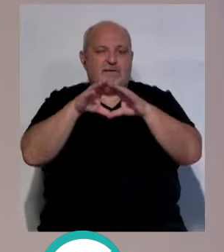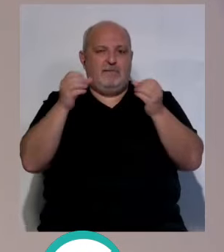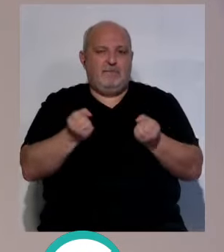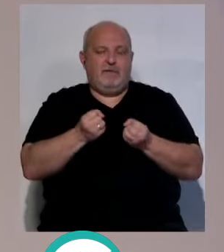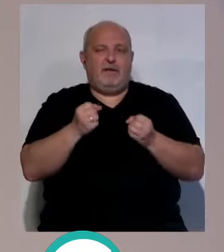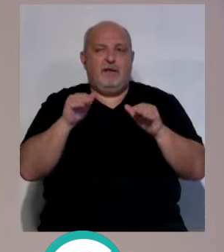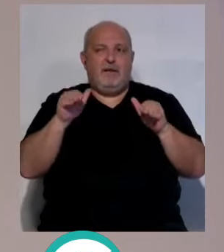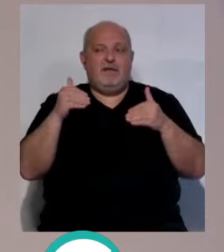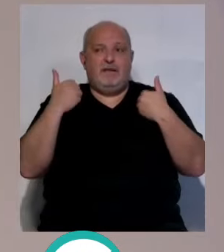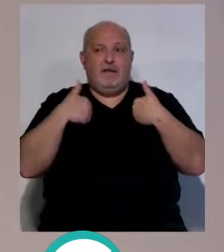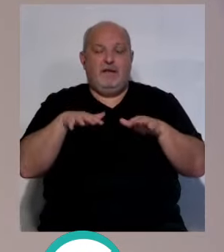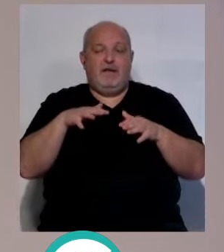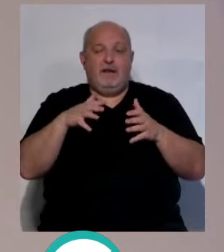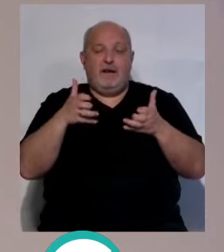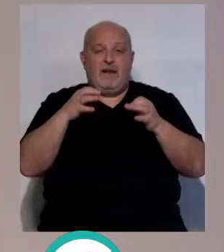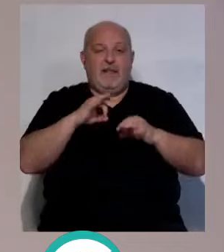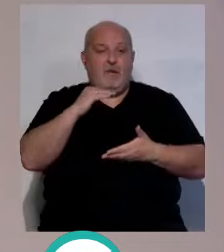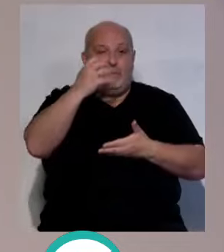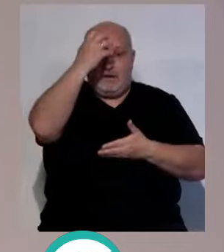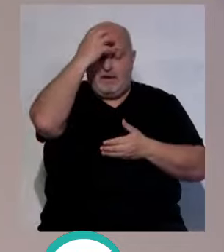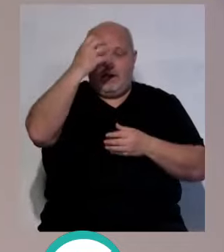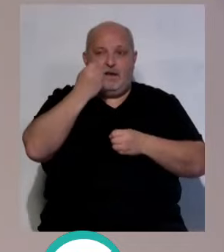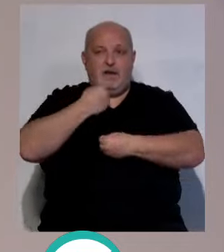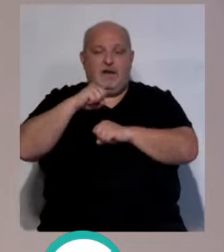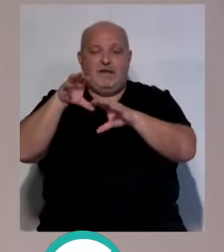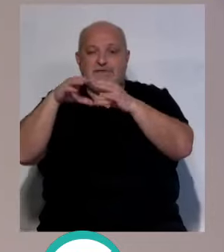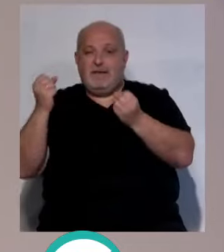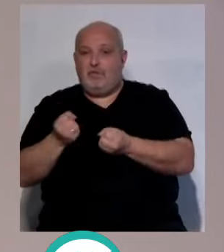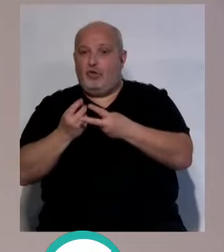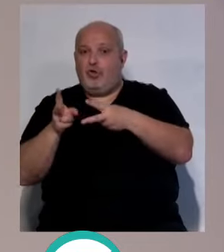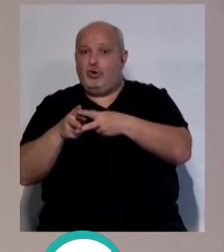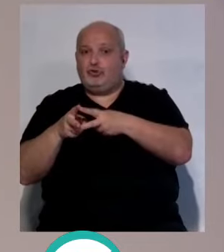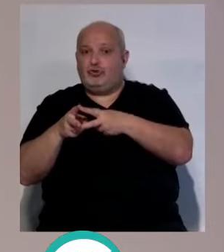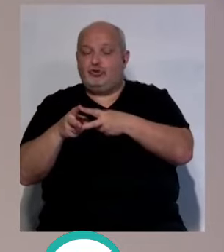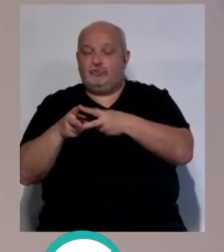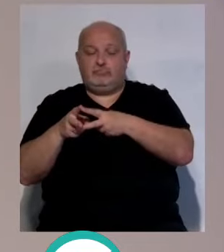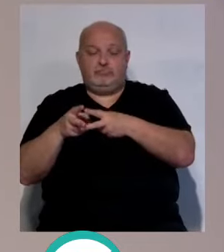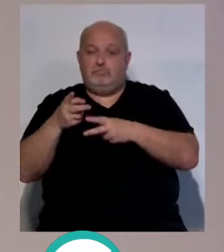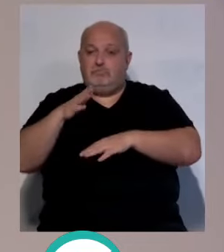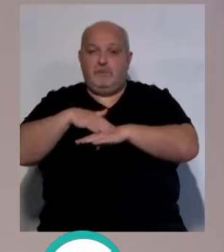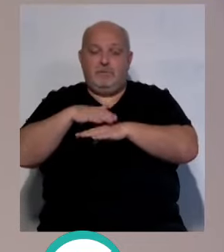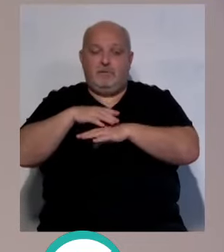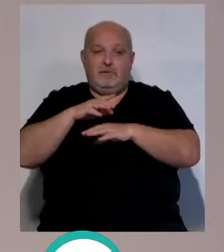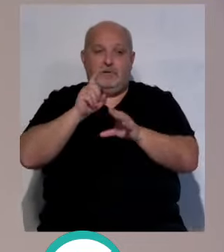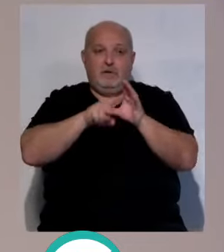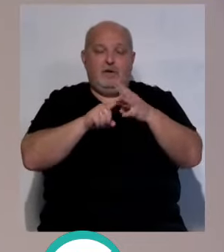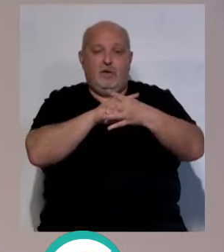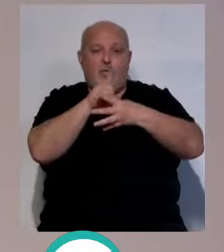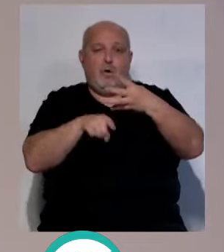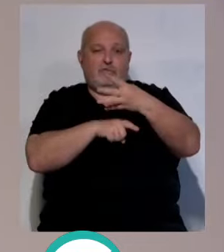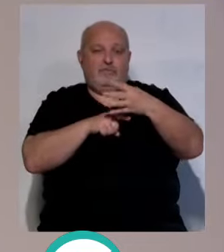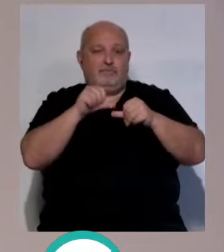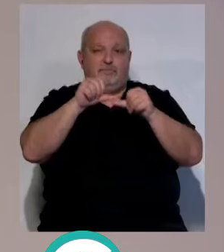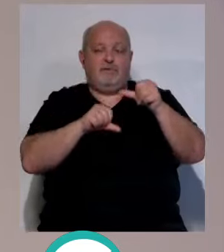O que el Atlético de Madrid ya, al no ganar la Copa del Rey, al estar eliminado de la Champions, no tiene más remedio, como mínimo, de que ha entre los cuatro primeros.